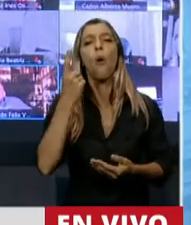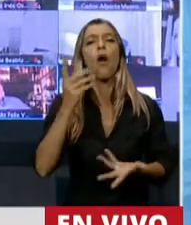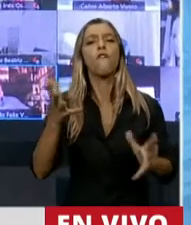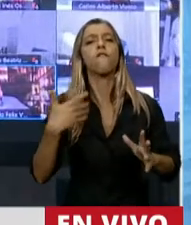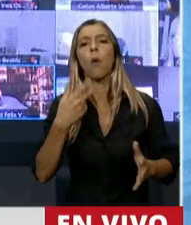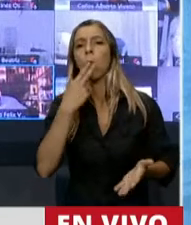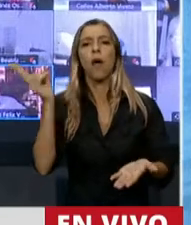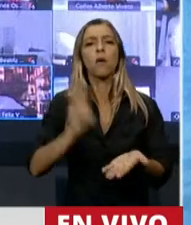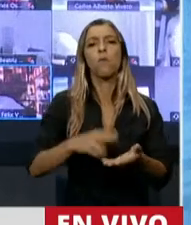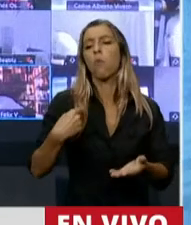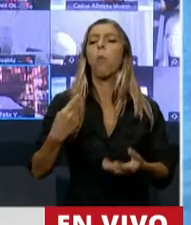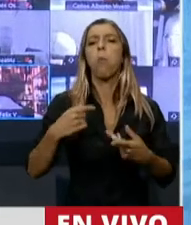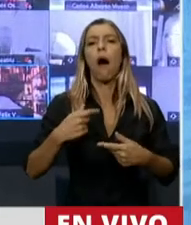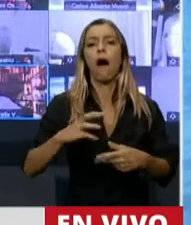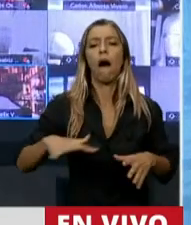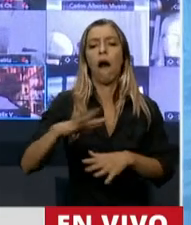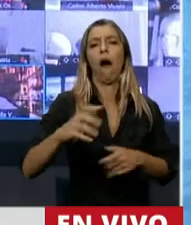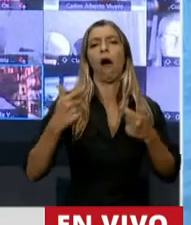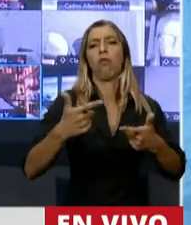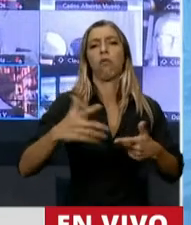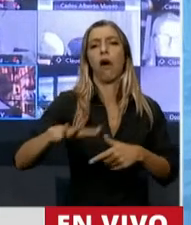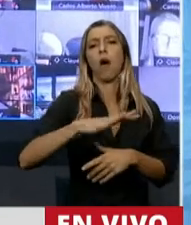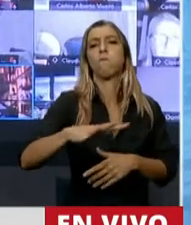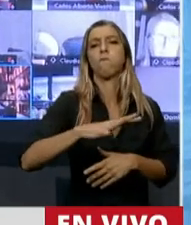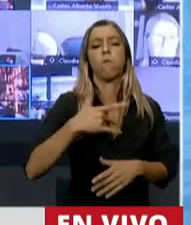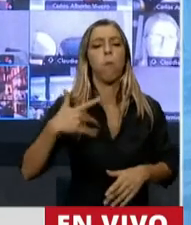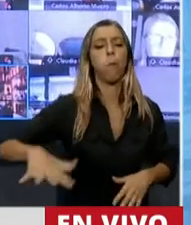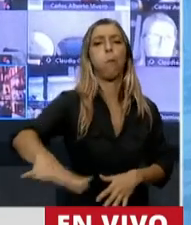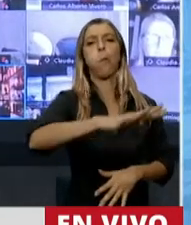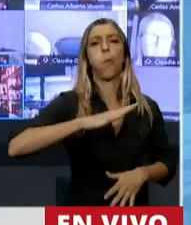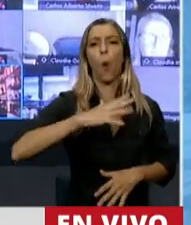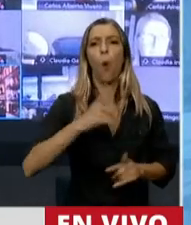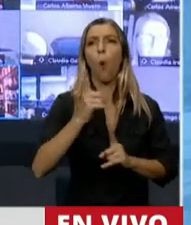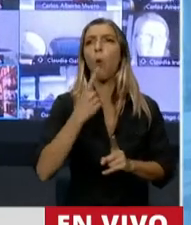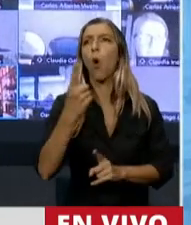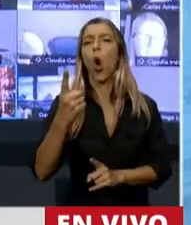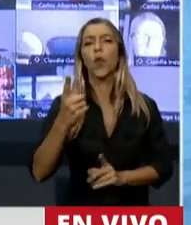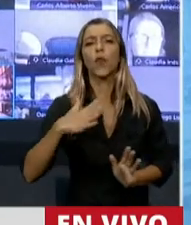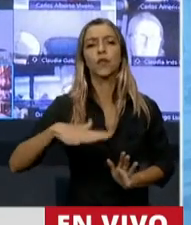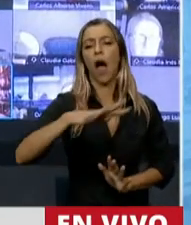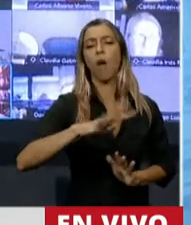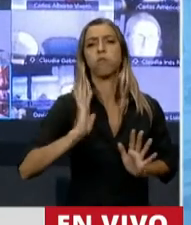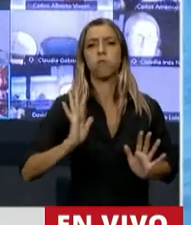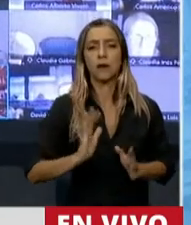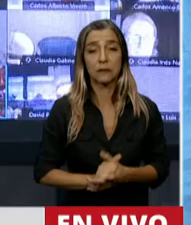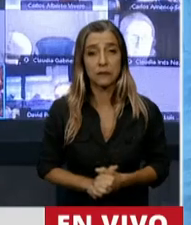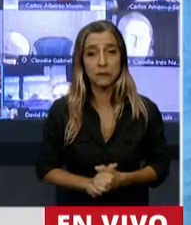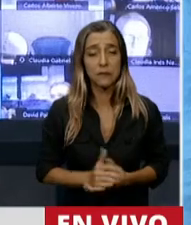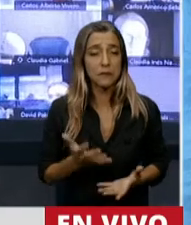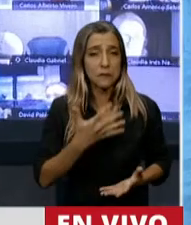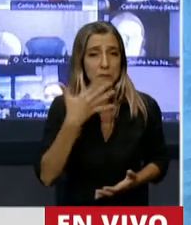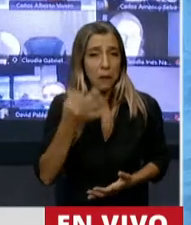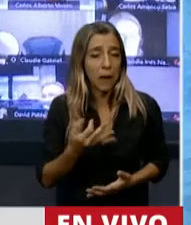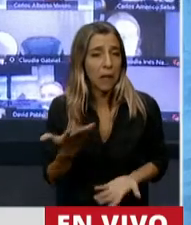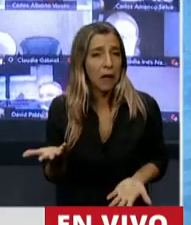Qué linda imaginación. Populismo tributario. Esto es increíble. ¿Sabe cuál es la presión tributaria, señora